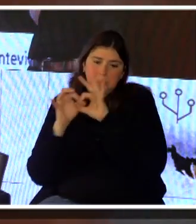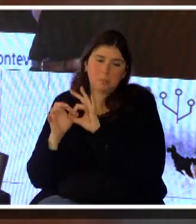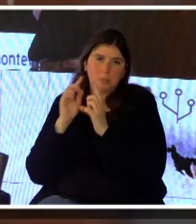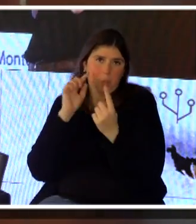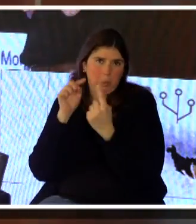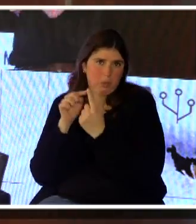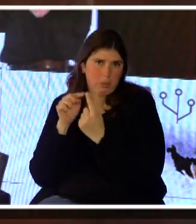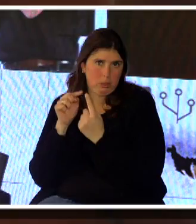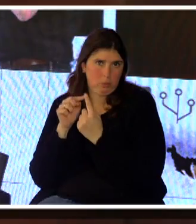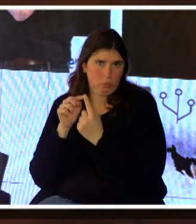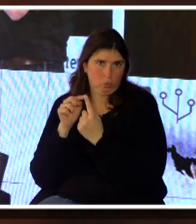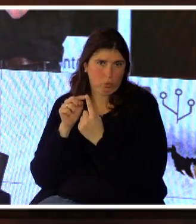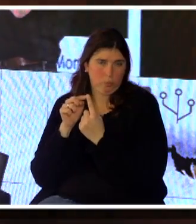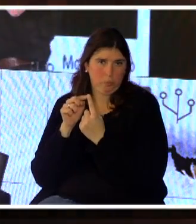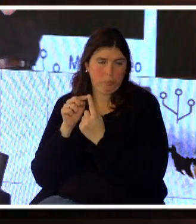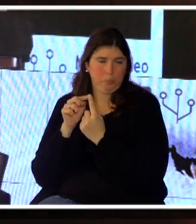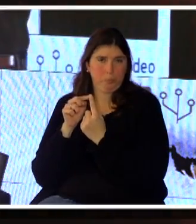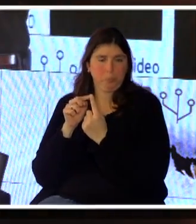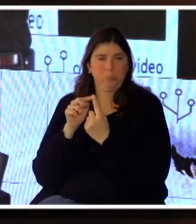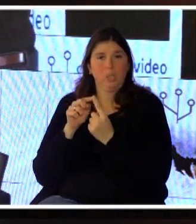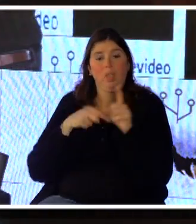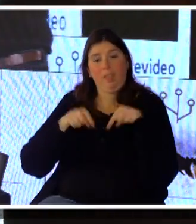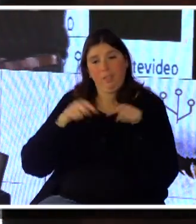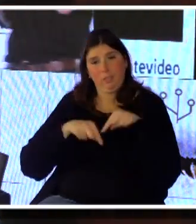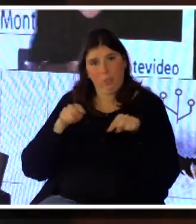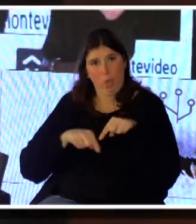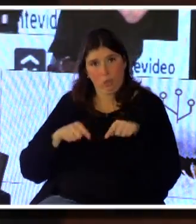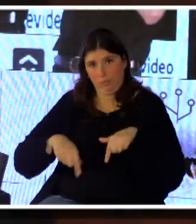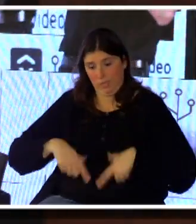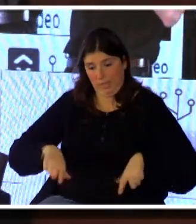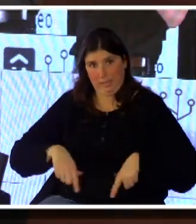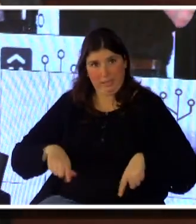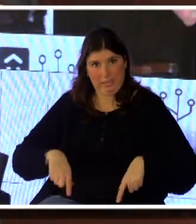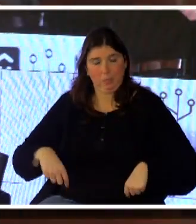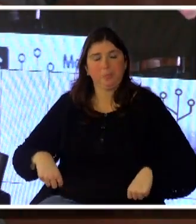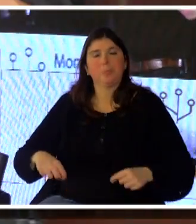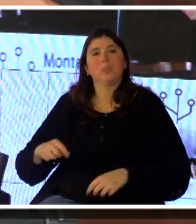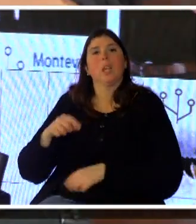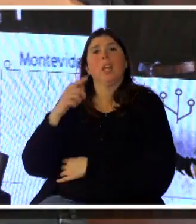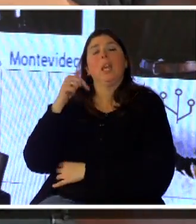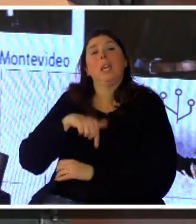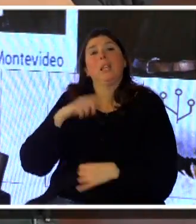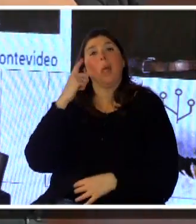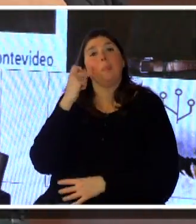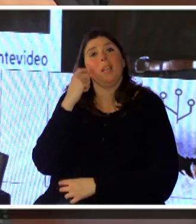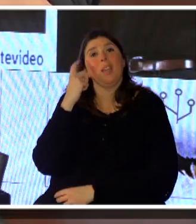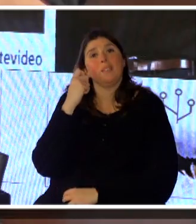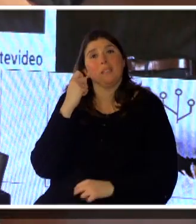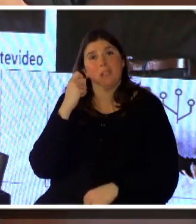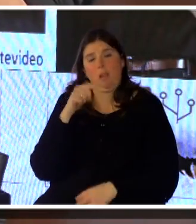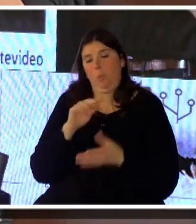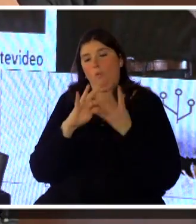gestión de la Intendencia. Esta es básicamente la experiencia que tuvimos. A modo de conclusión,